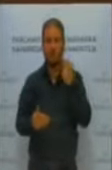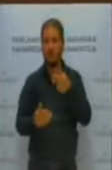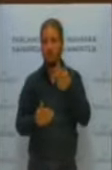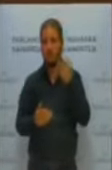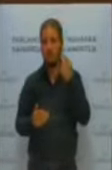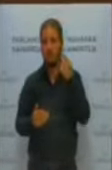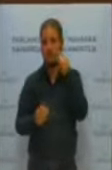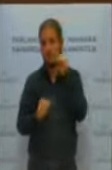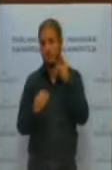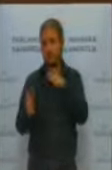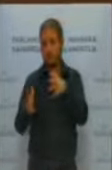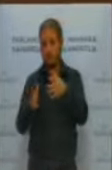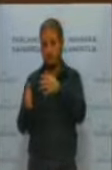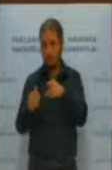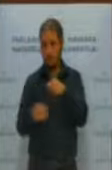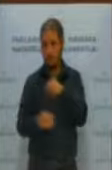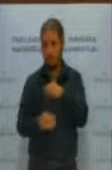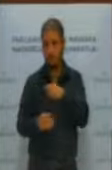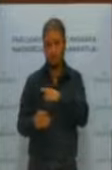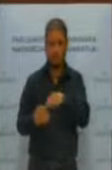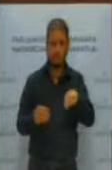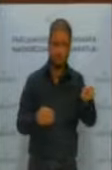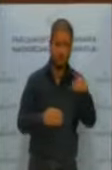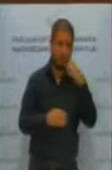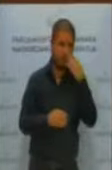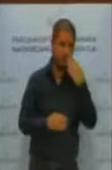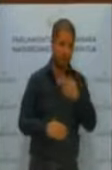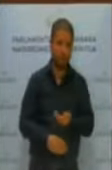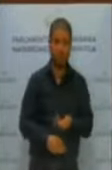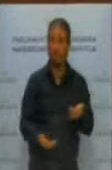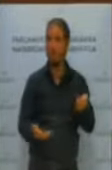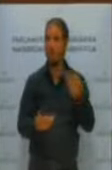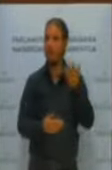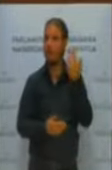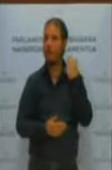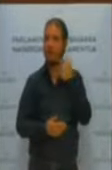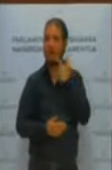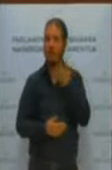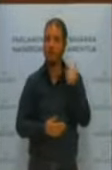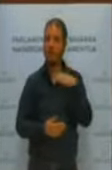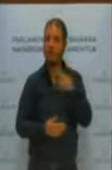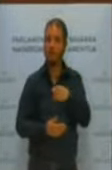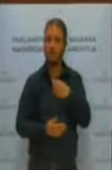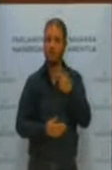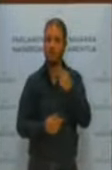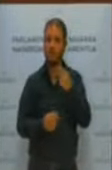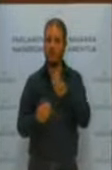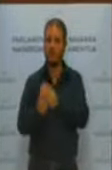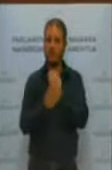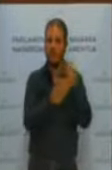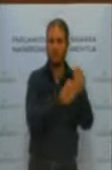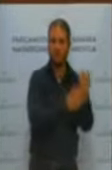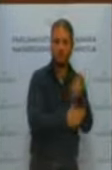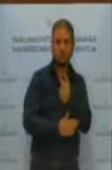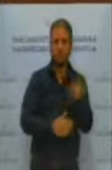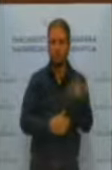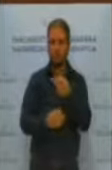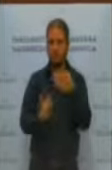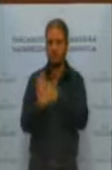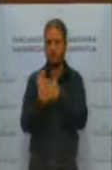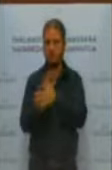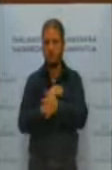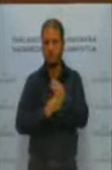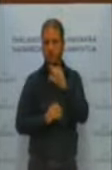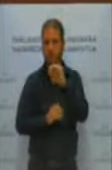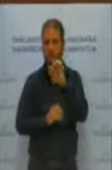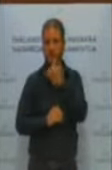Usted, bueno, pues ya ha descrito lo que son estos dos productos, un producto, pues el collar tiene